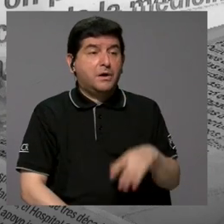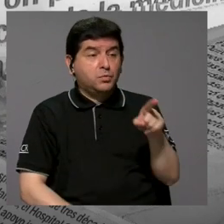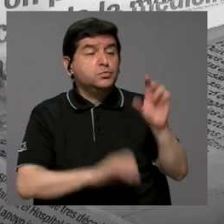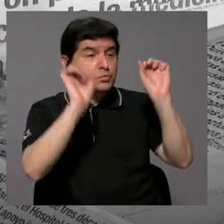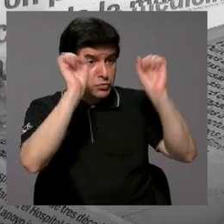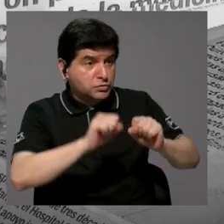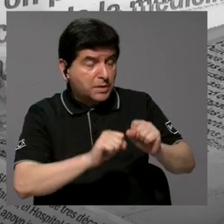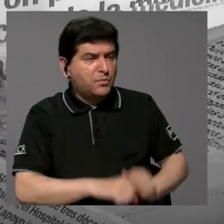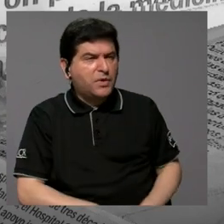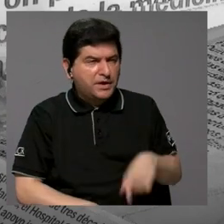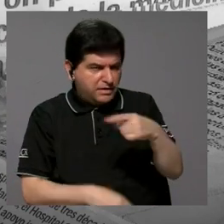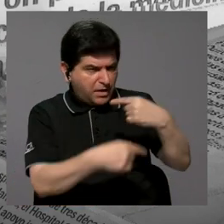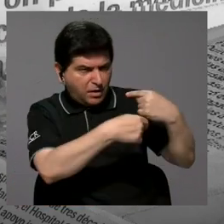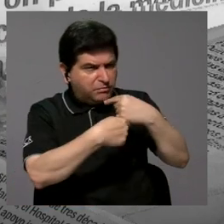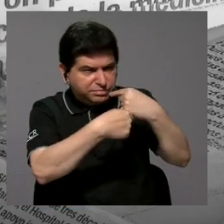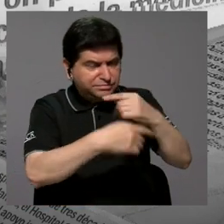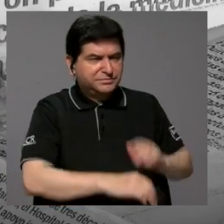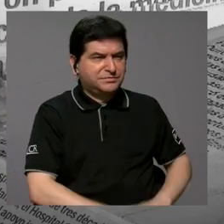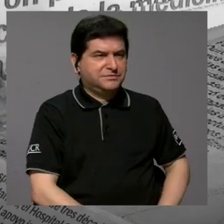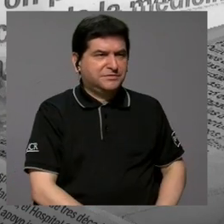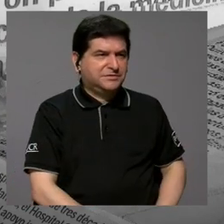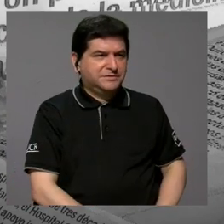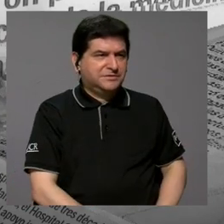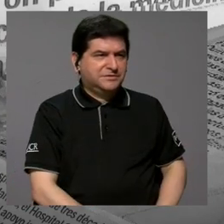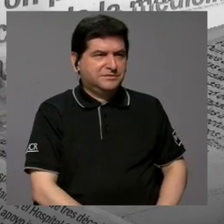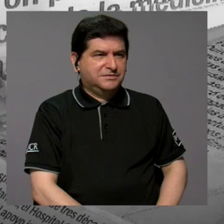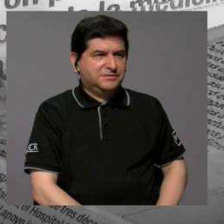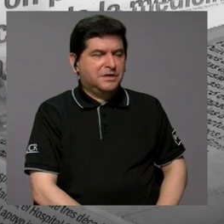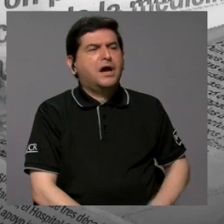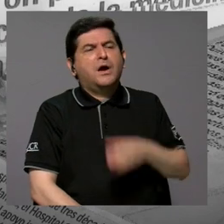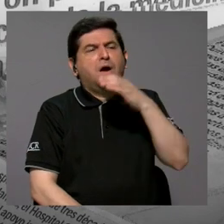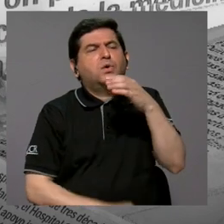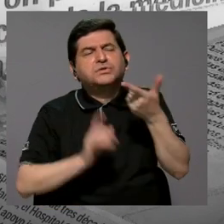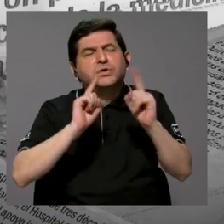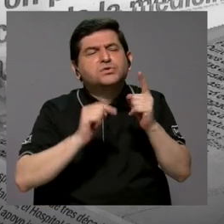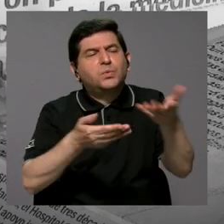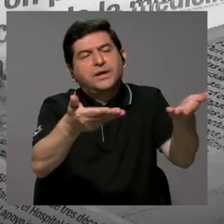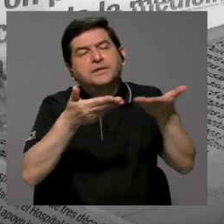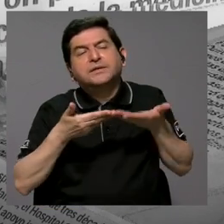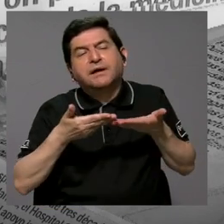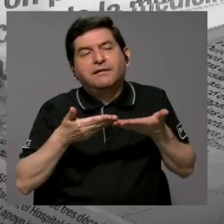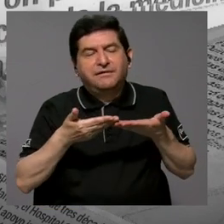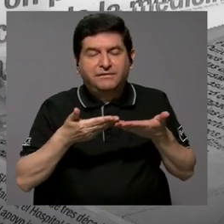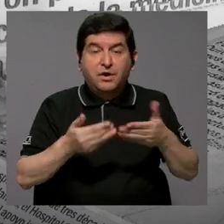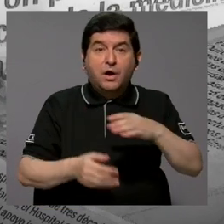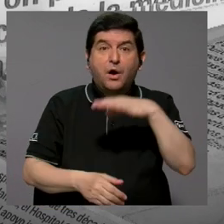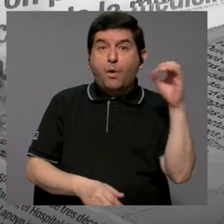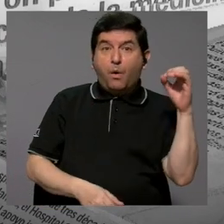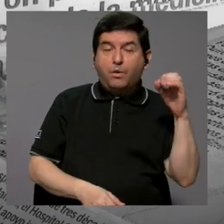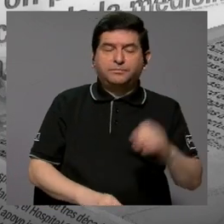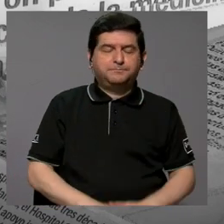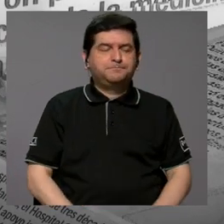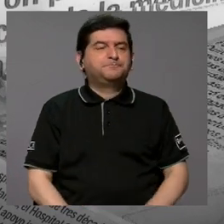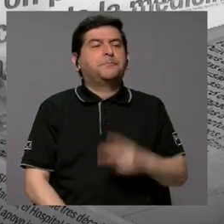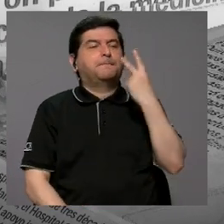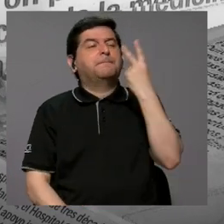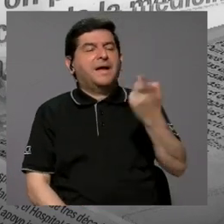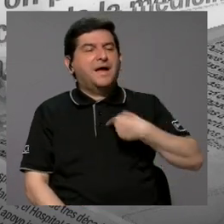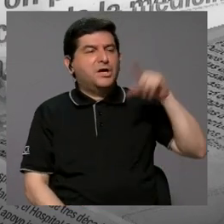puedes mejorarla? ¿Cuál es tu recomendación? O le puedes decir, mira,